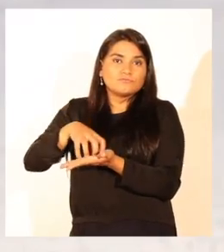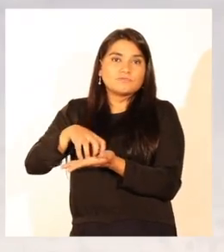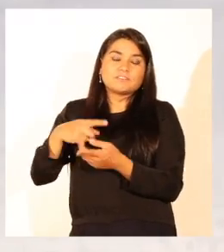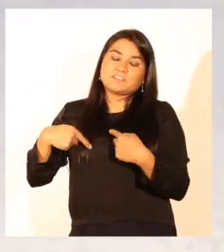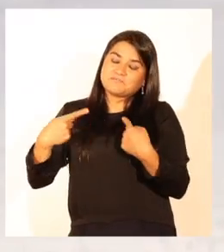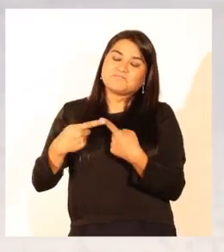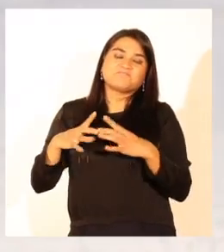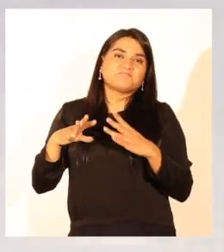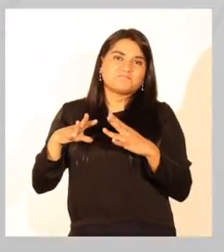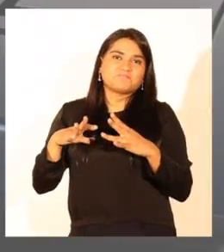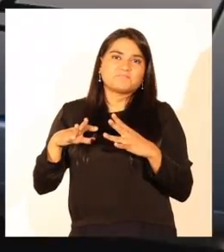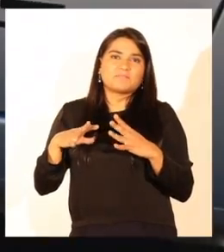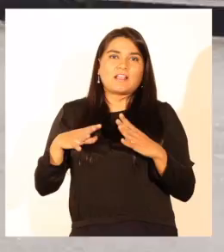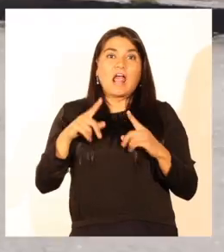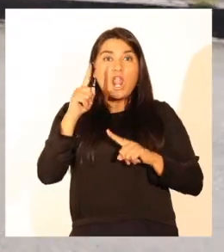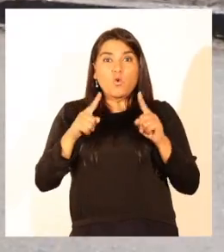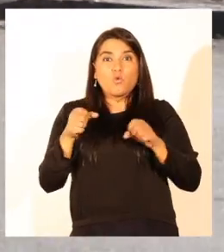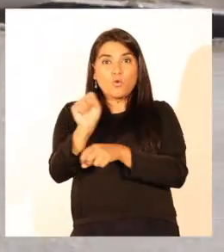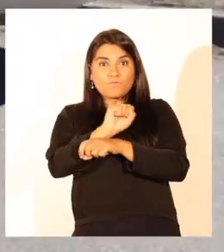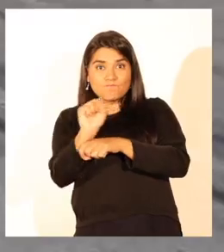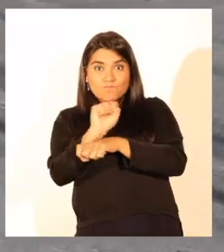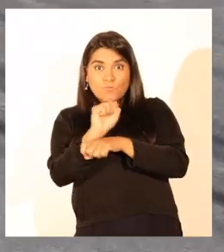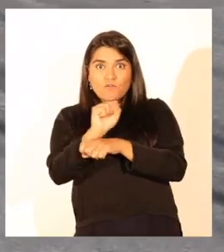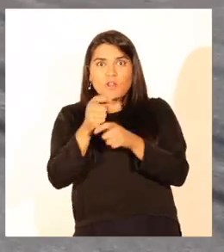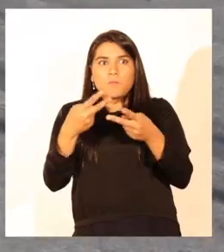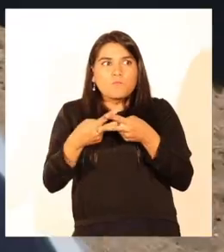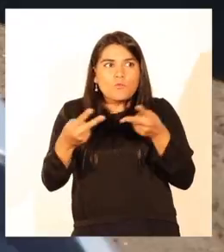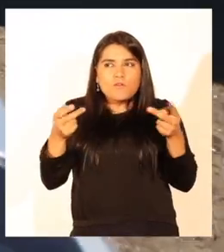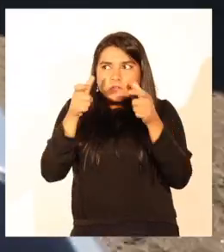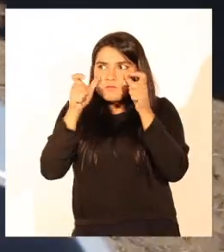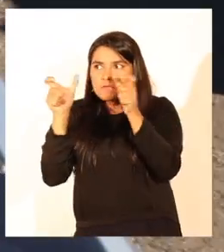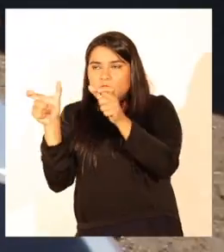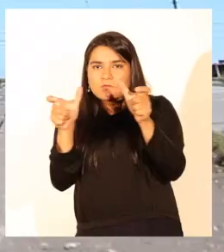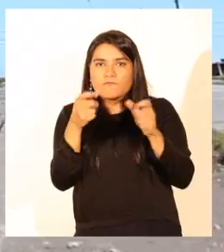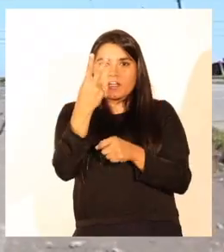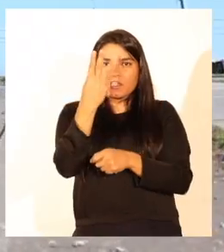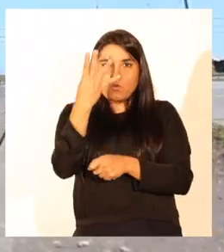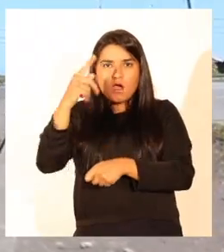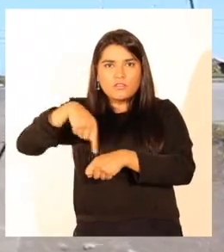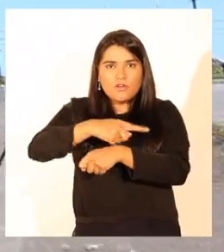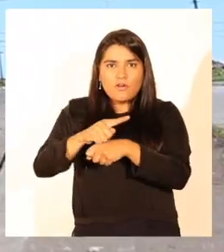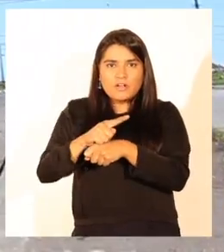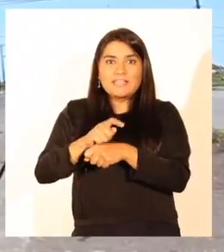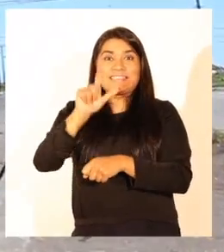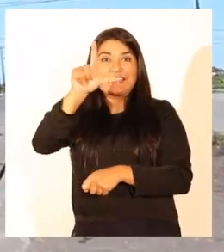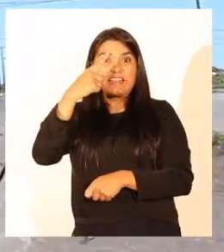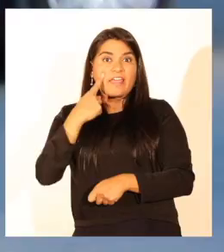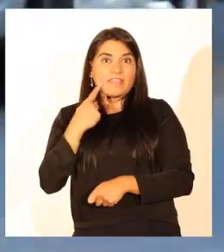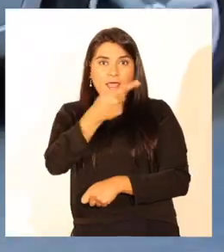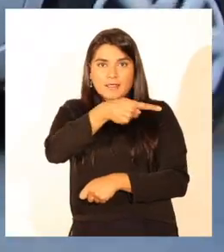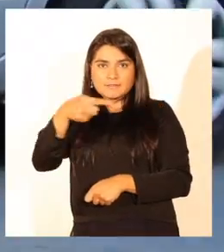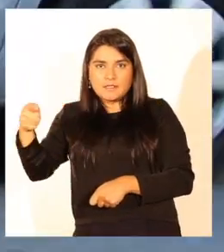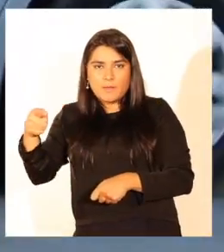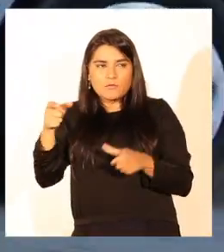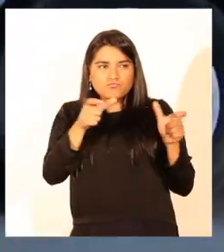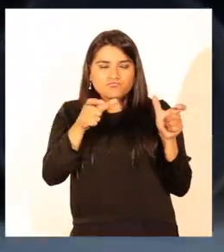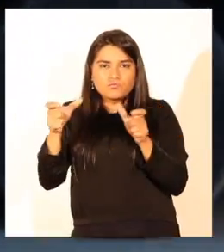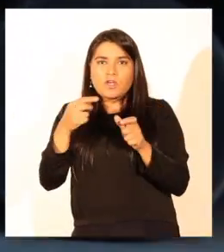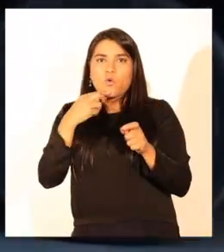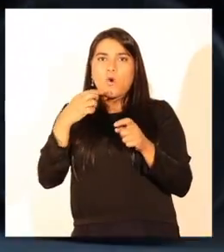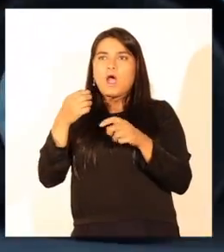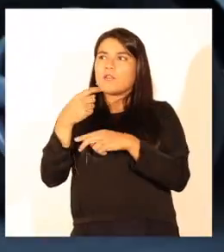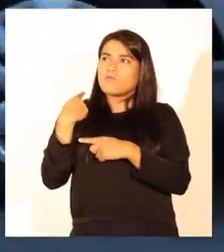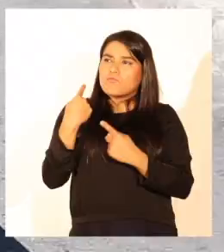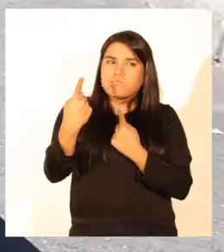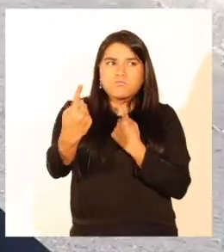así que felices. Los móviles de seguridad pública vigilantes, las 24 horas, los 7 días de la semana y